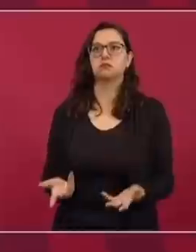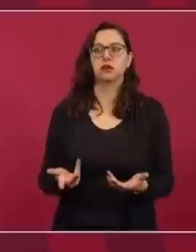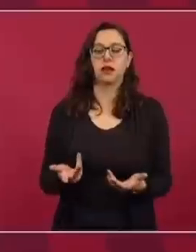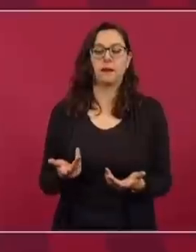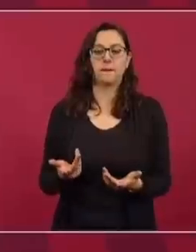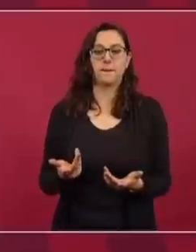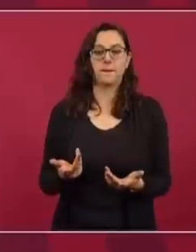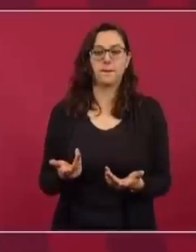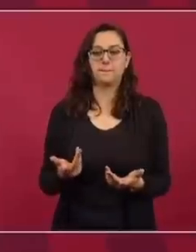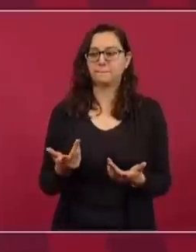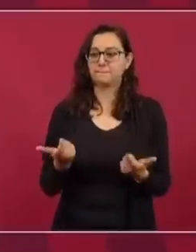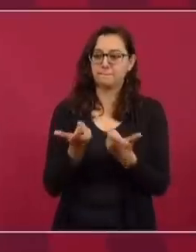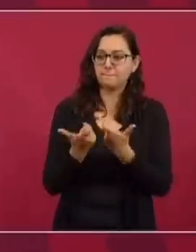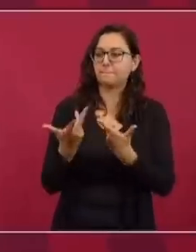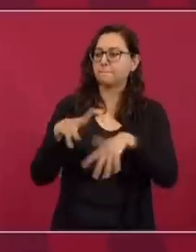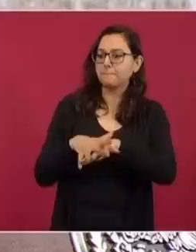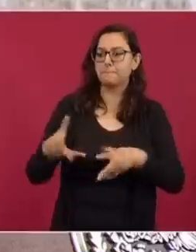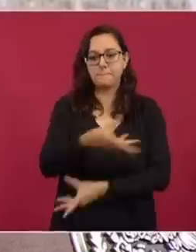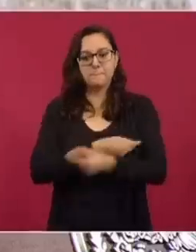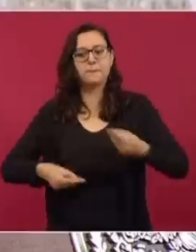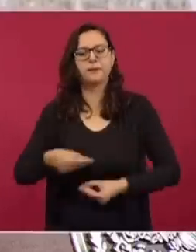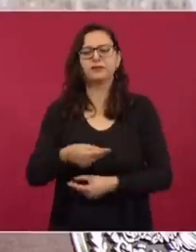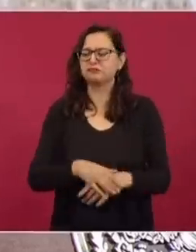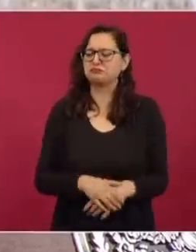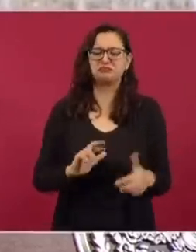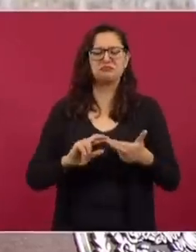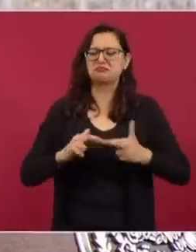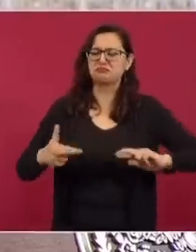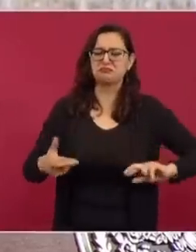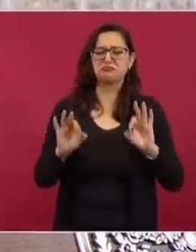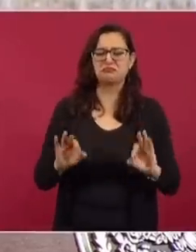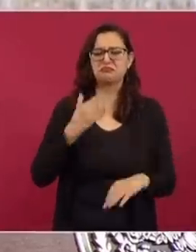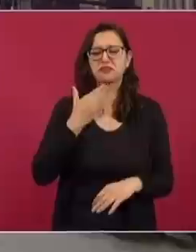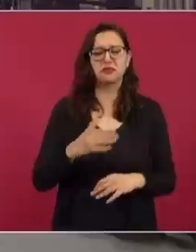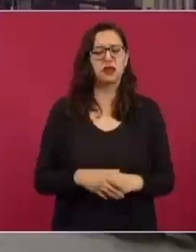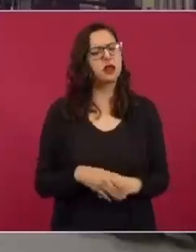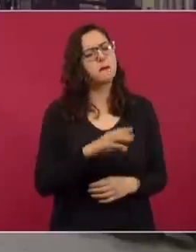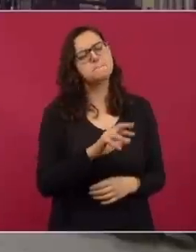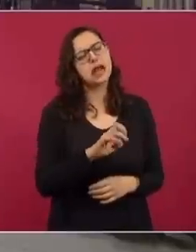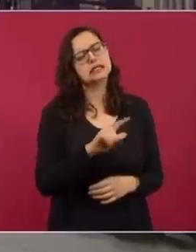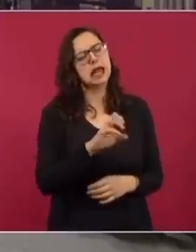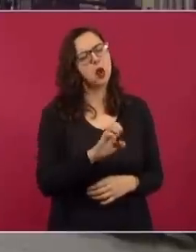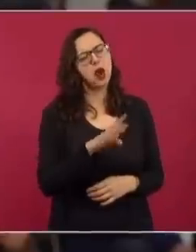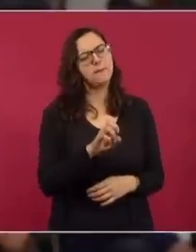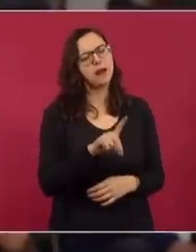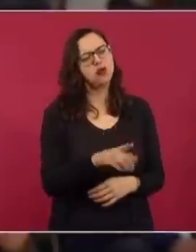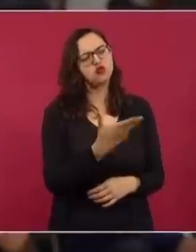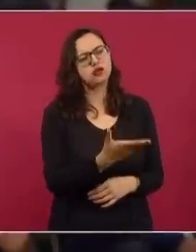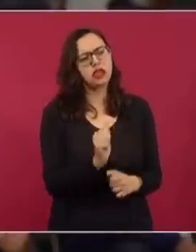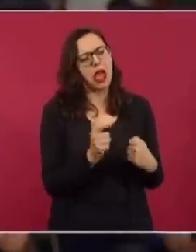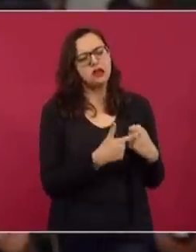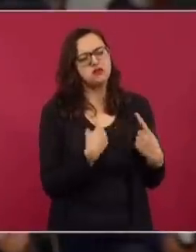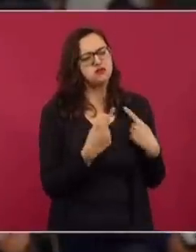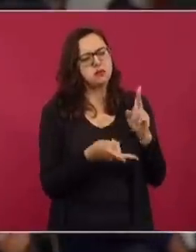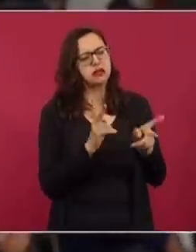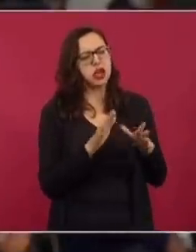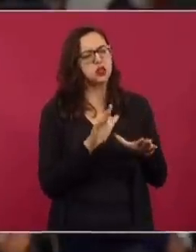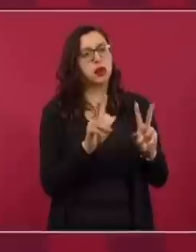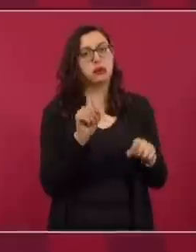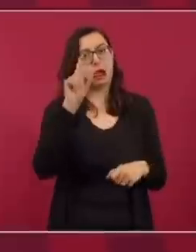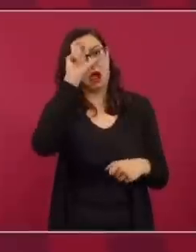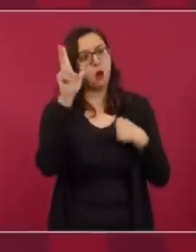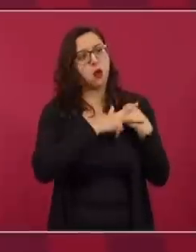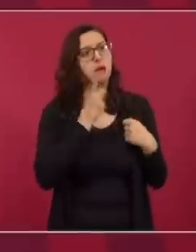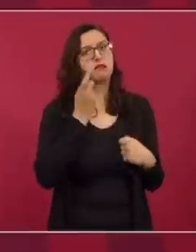ver con la integración económica. Son muy buenas las relaciones con el gobierno de Estados Unidos. ¿Marcelo Ebrard tuvo la oportunidad de hablar de este mensaje al Parlamento Europeo?